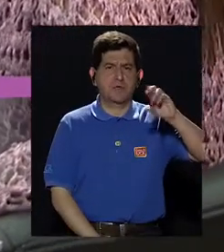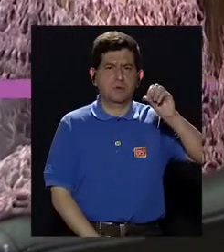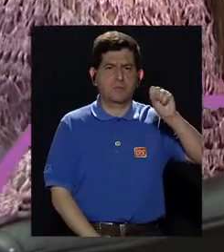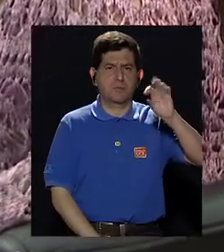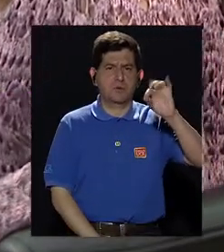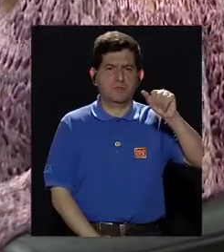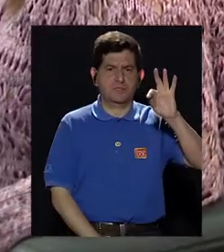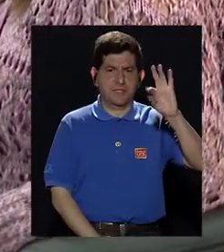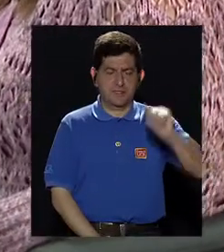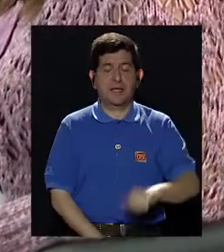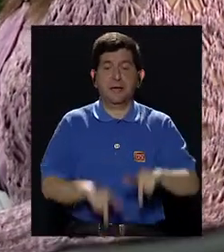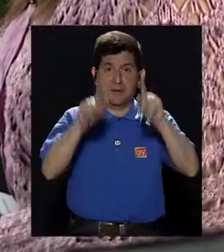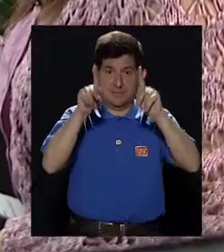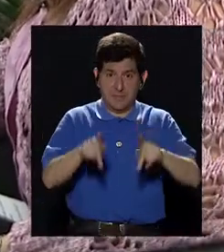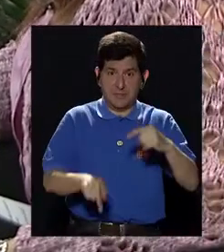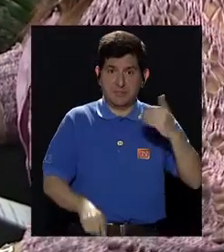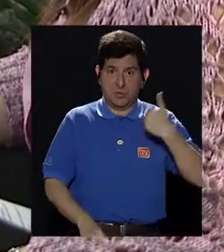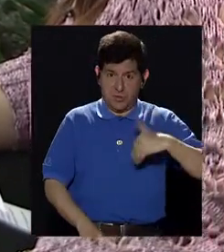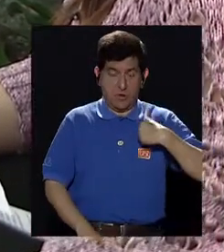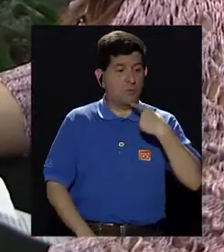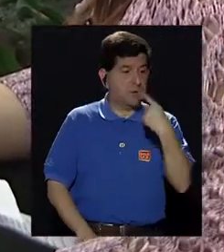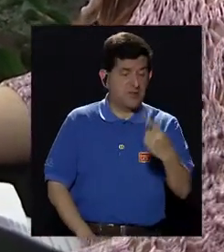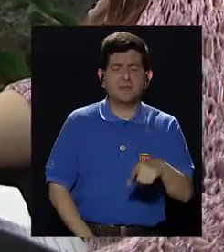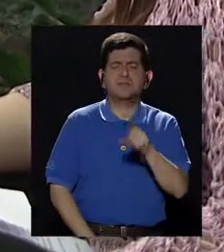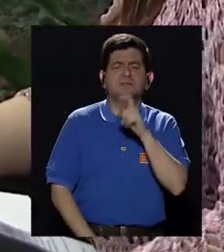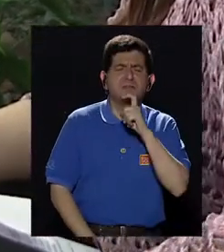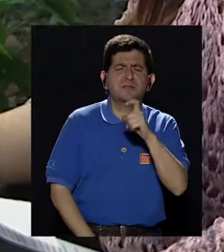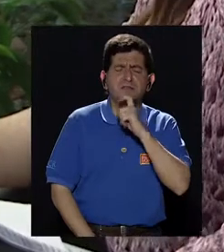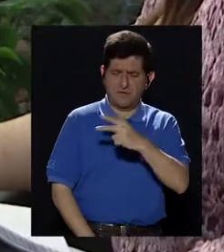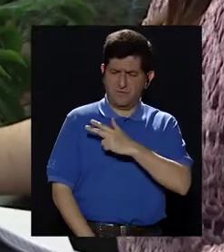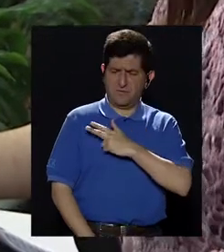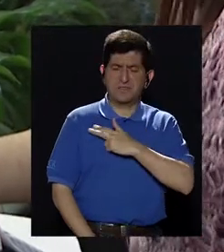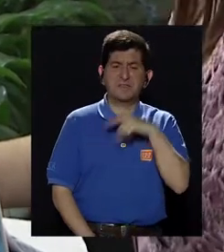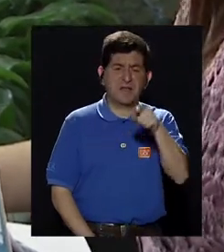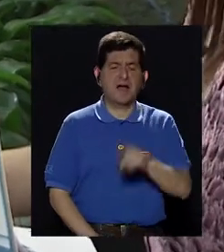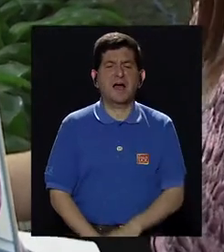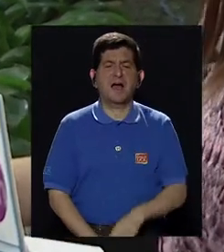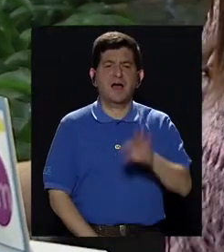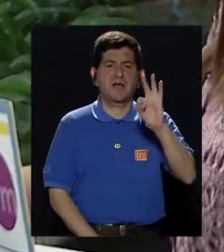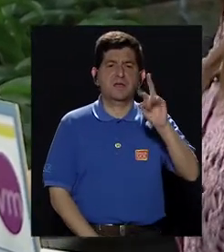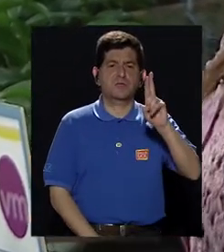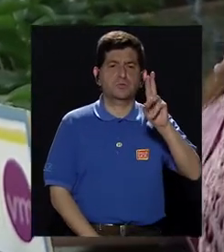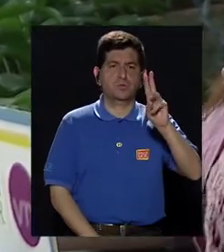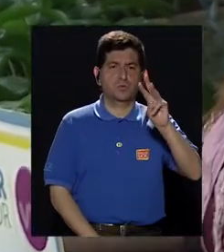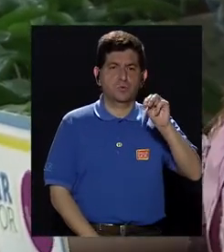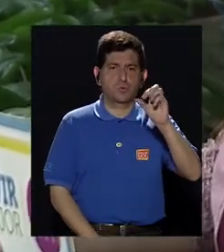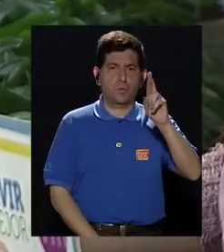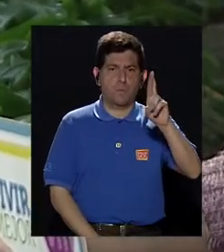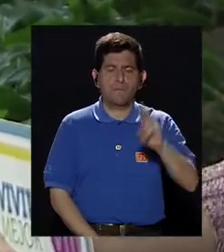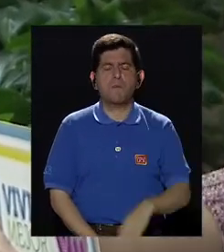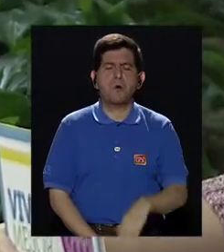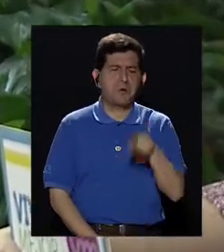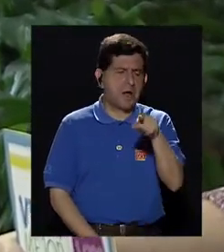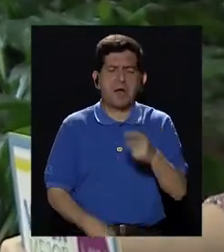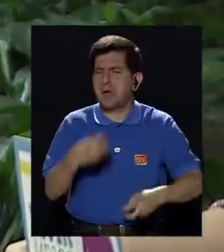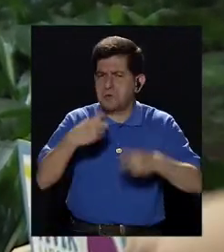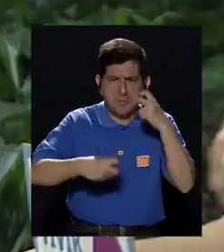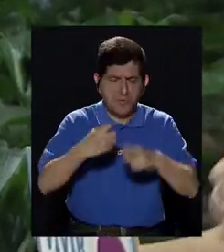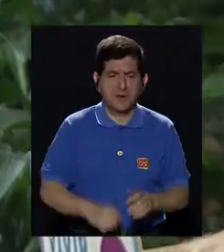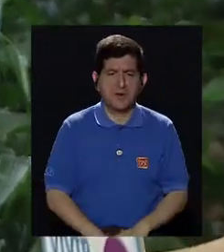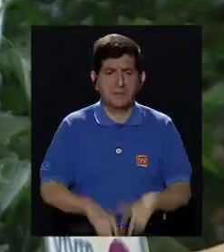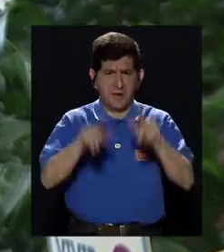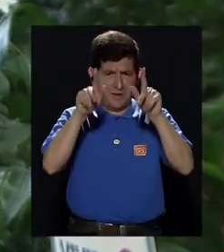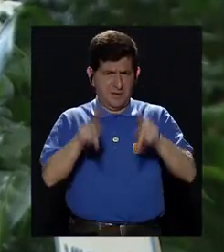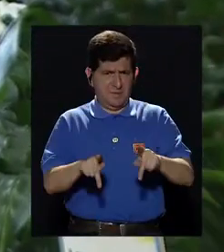va a ser porque la próstata está crecida como un tumor benigno. Es decir, la mayoría de las veces que hablamos de próstata y alguien dice, me cuesta